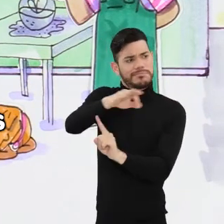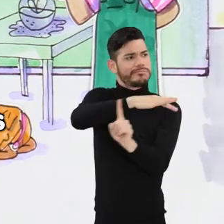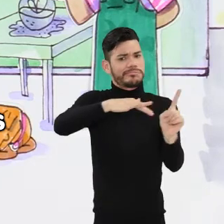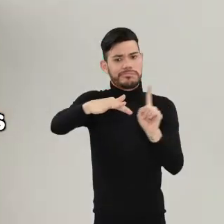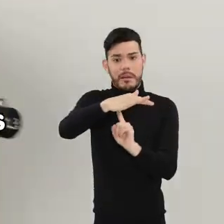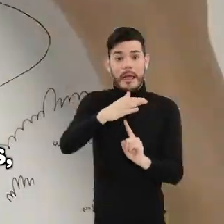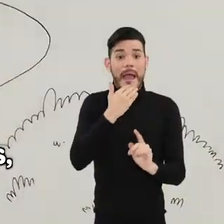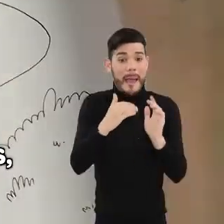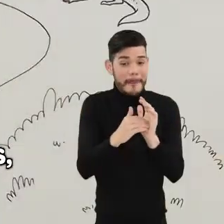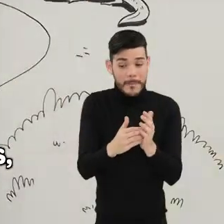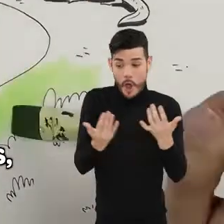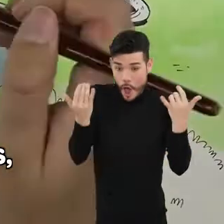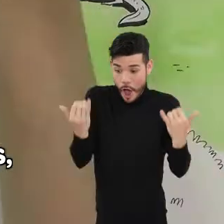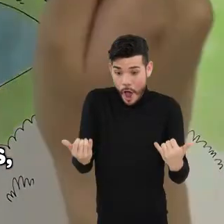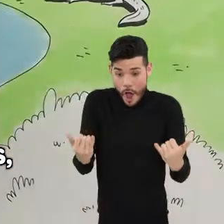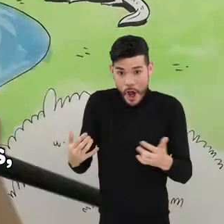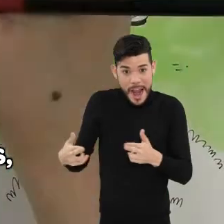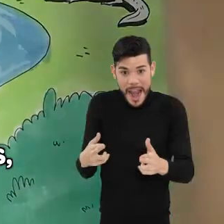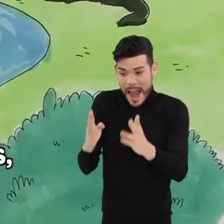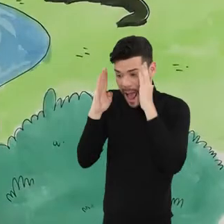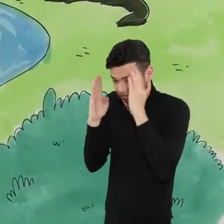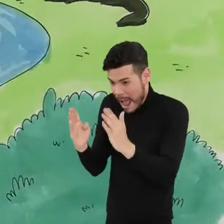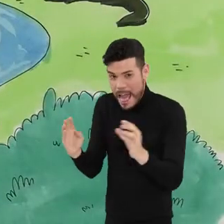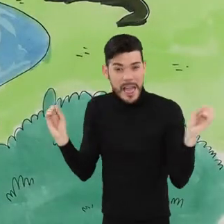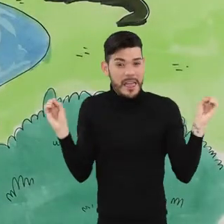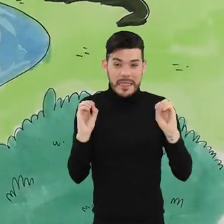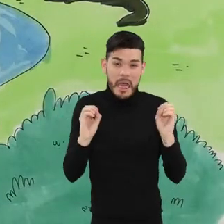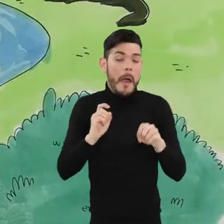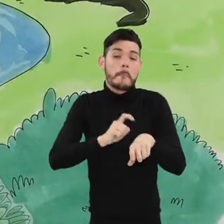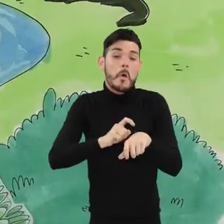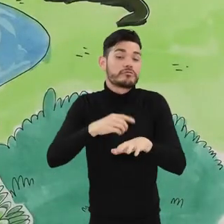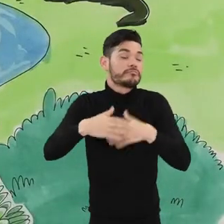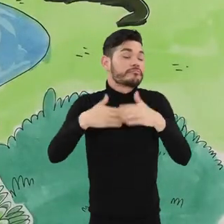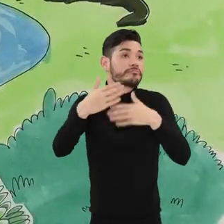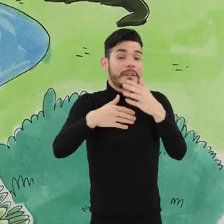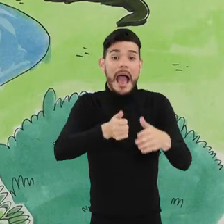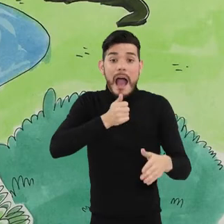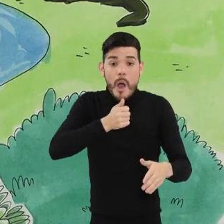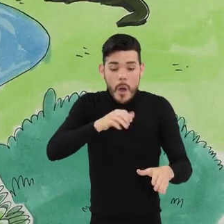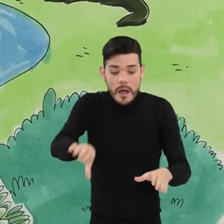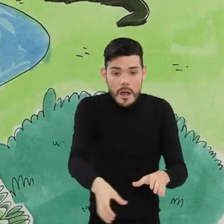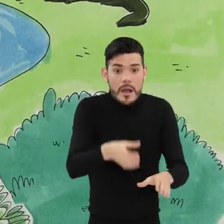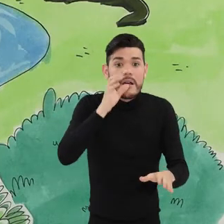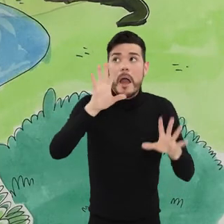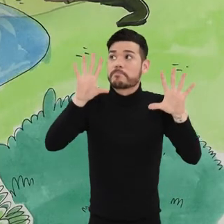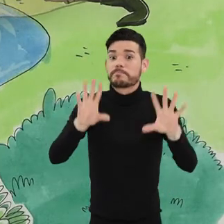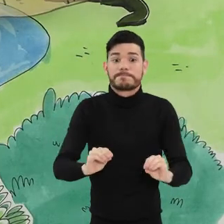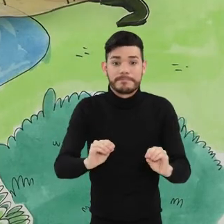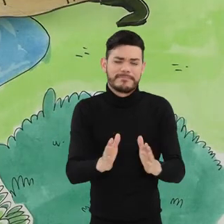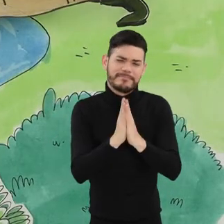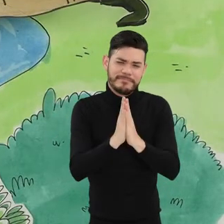nuestro entorno. Si no atendemos hoy a nuestros ríos, en algún momento las alternativas para tener agua se agotarán.